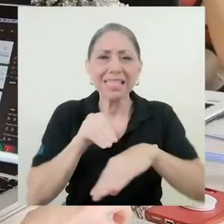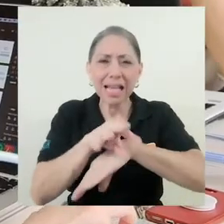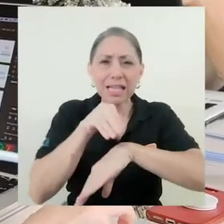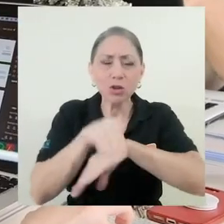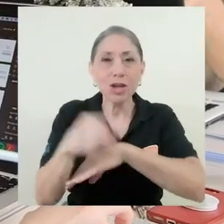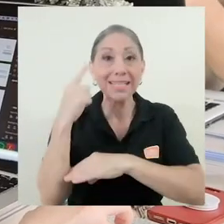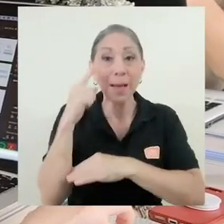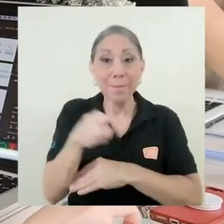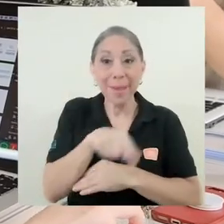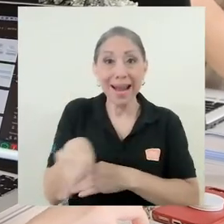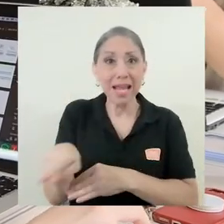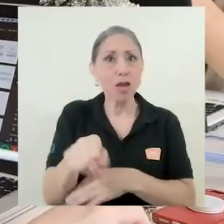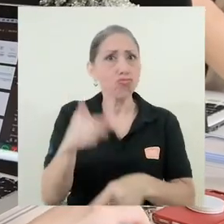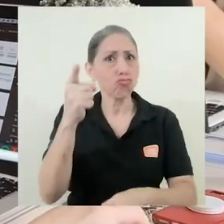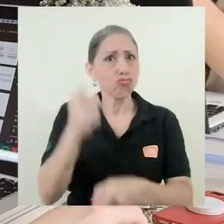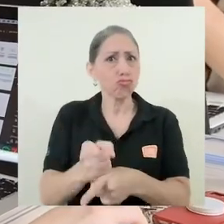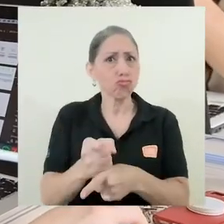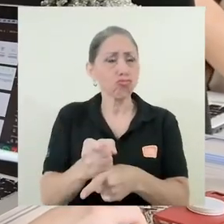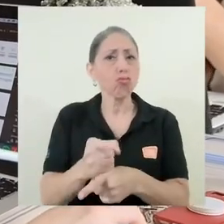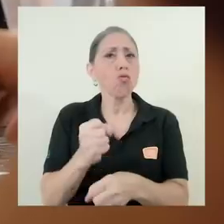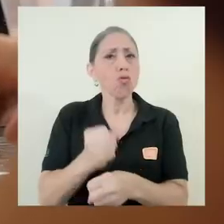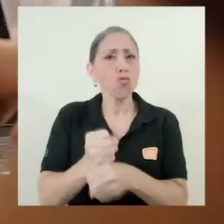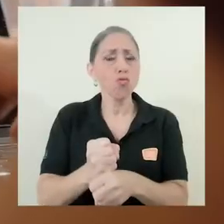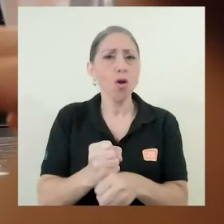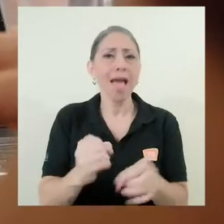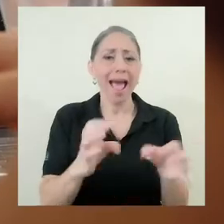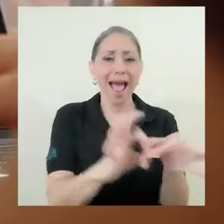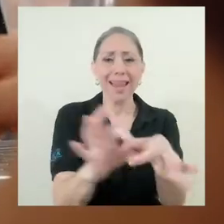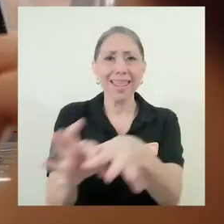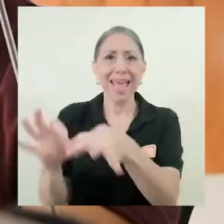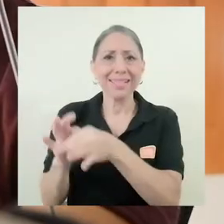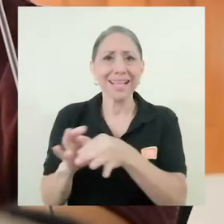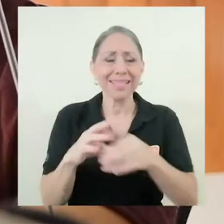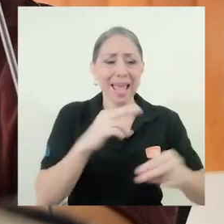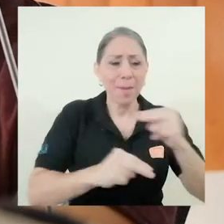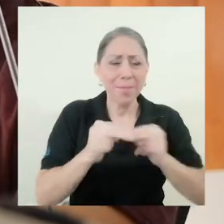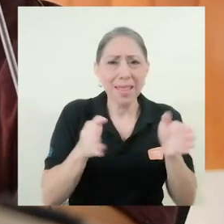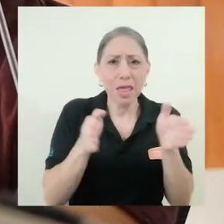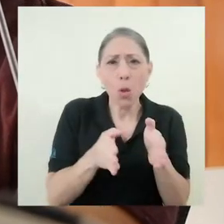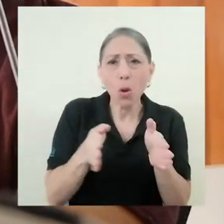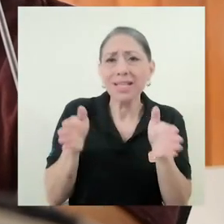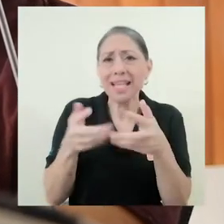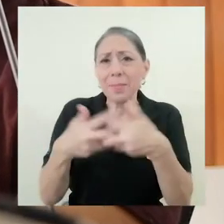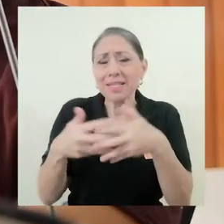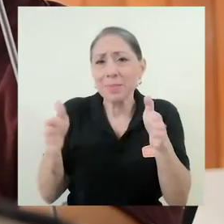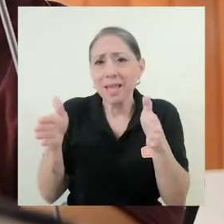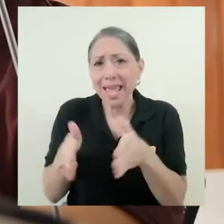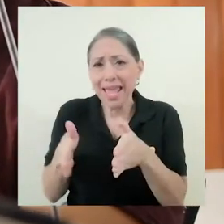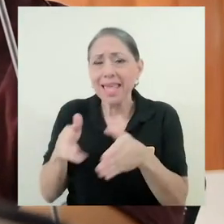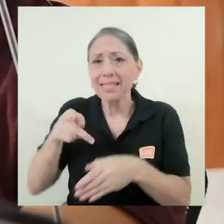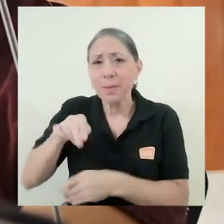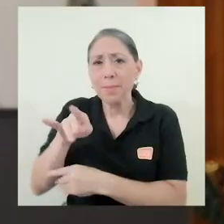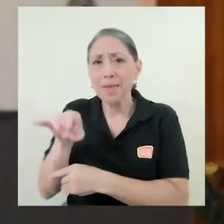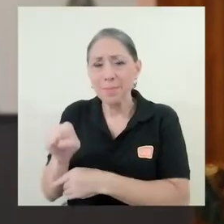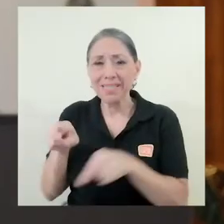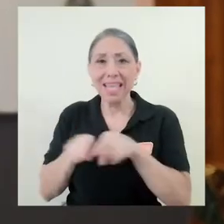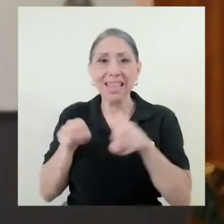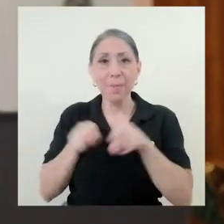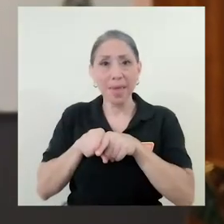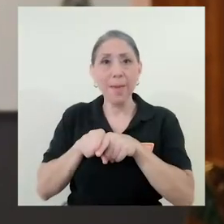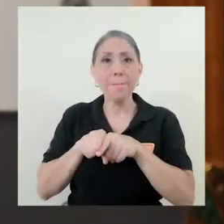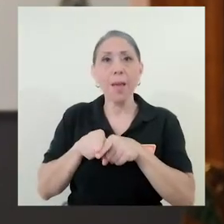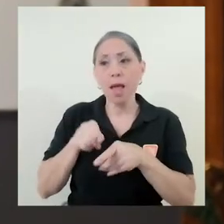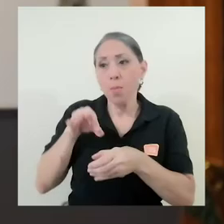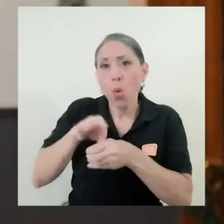funcionamiento de las alianzas entre emprendedores, microempresas, pymes y productores agropecuarios. Pueden